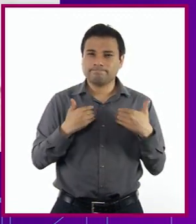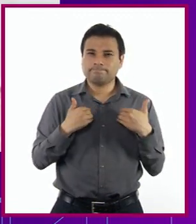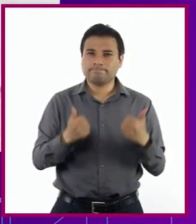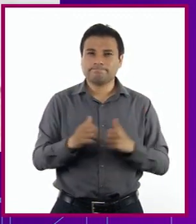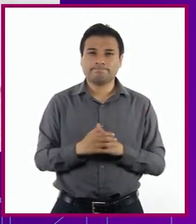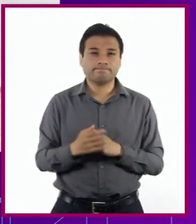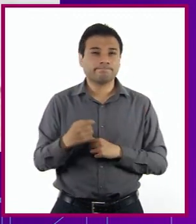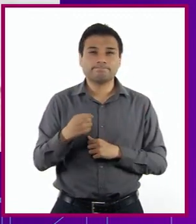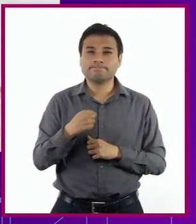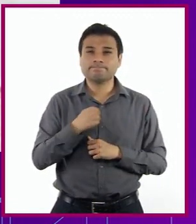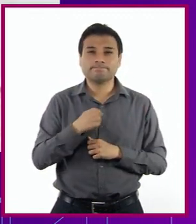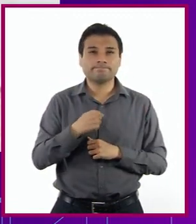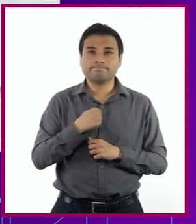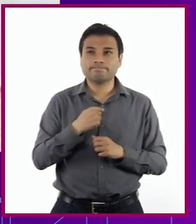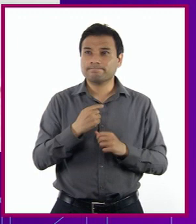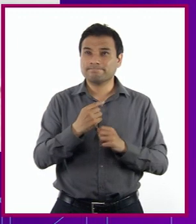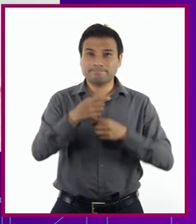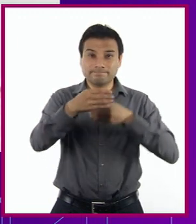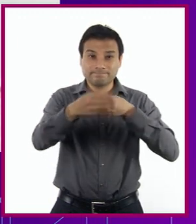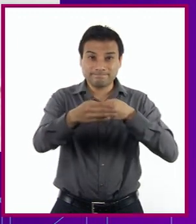Atrapado entre cuatro paredes